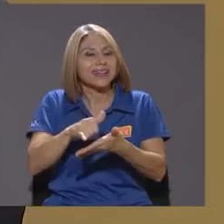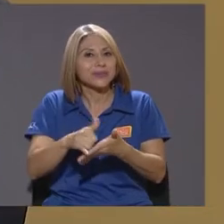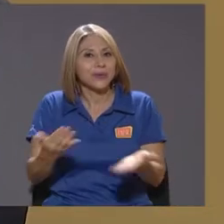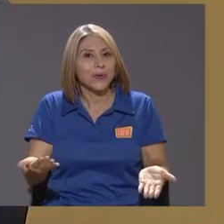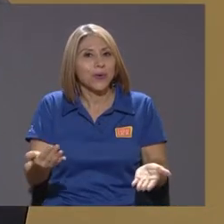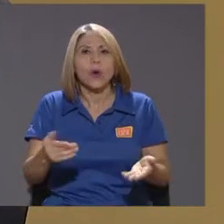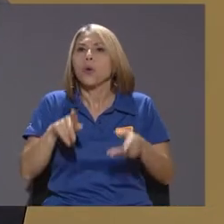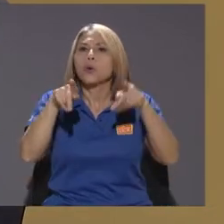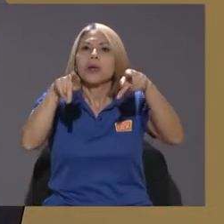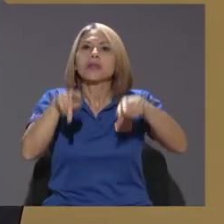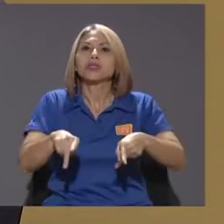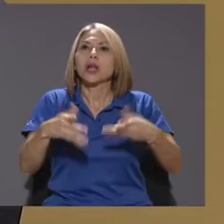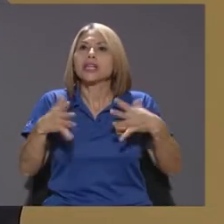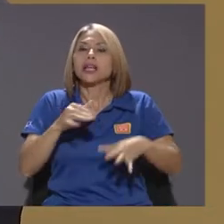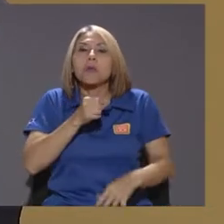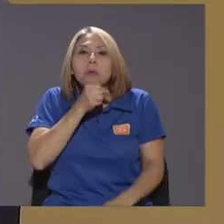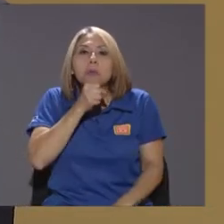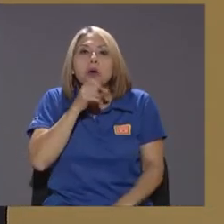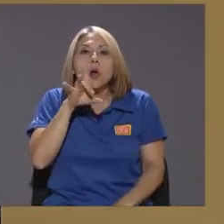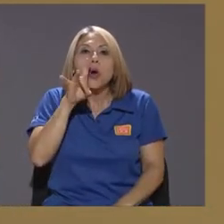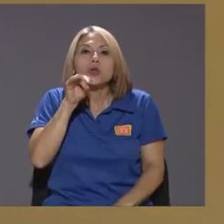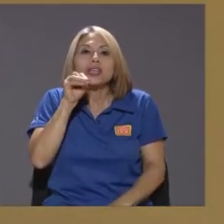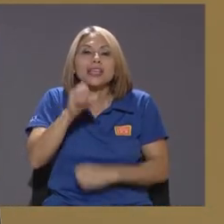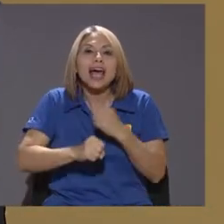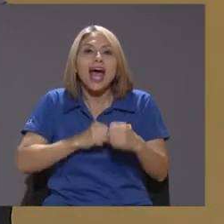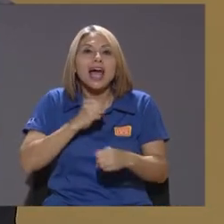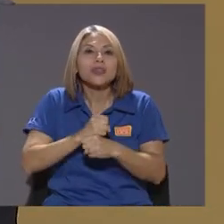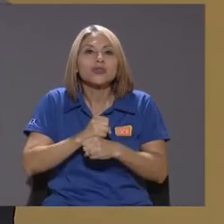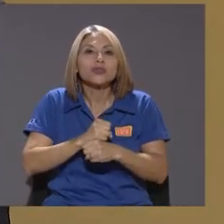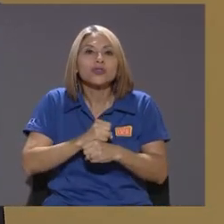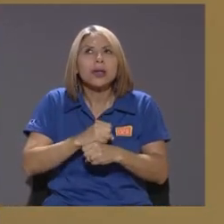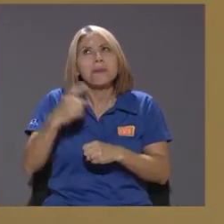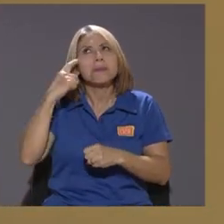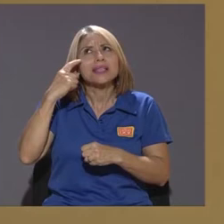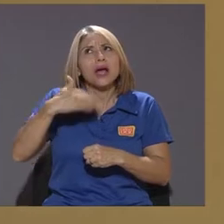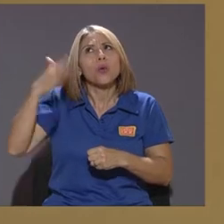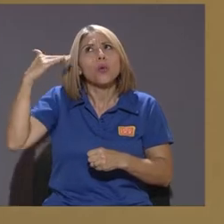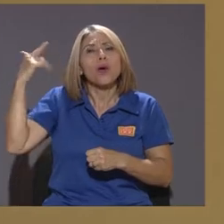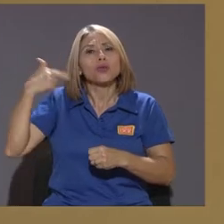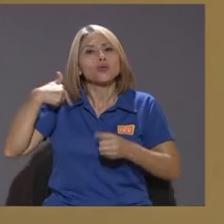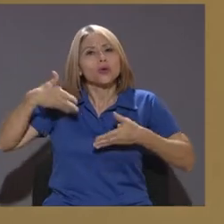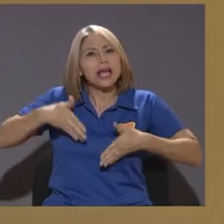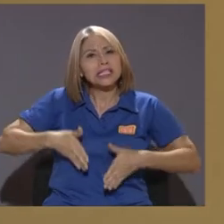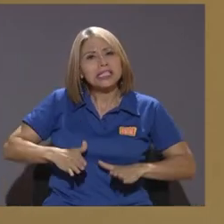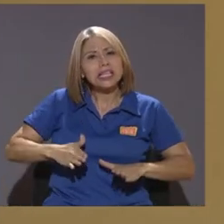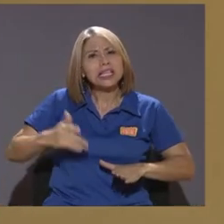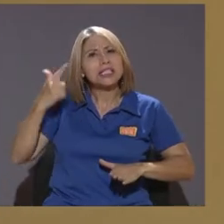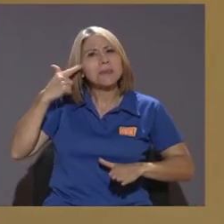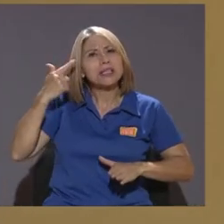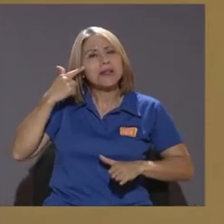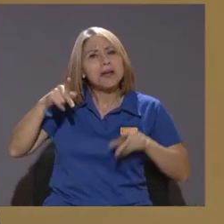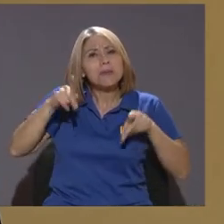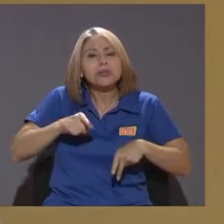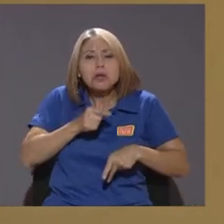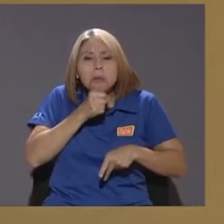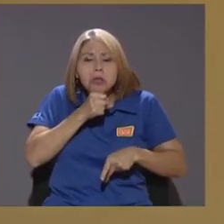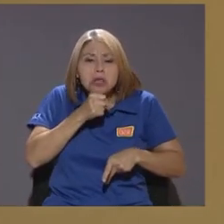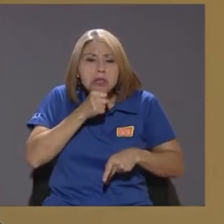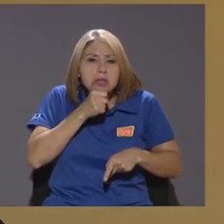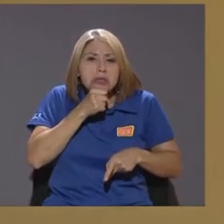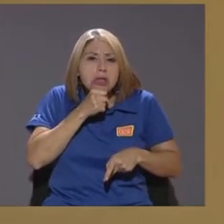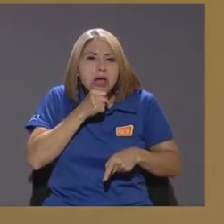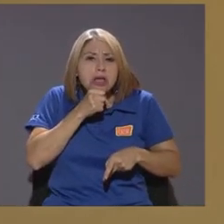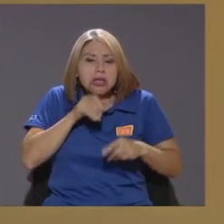una persona que llega a los 80 años se fija en la expectativa de vida que existía cuando nació estamos hablando alrededor de 1940